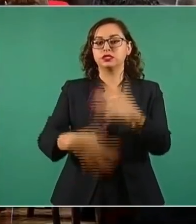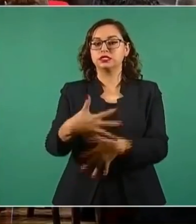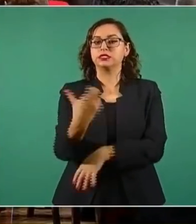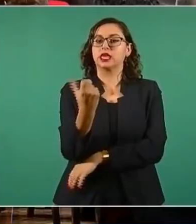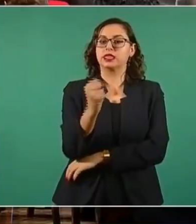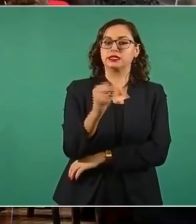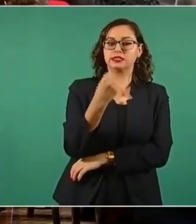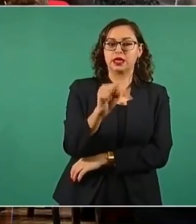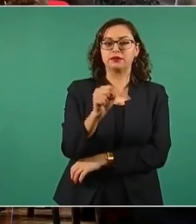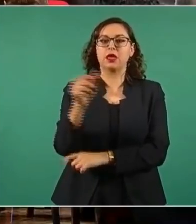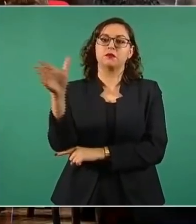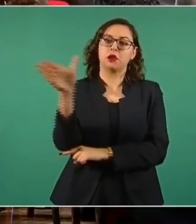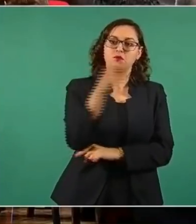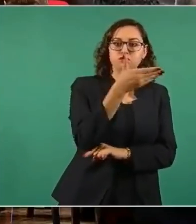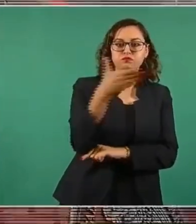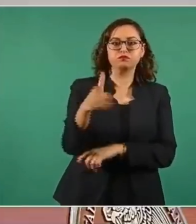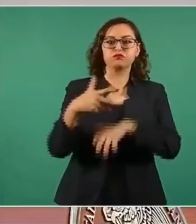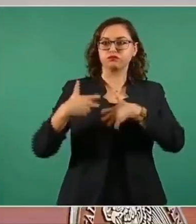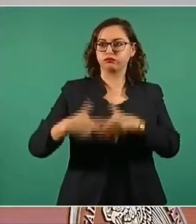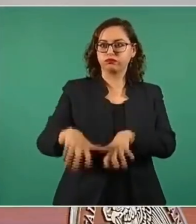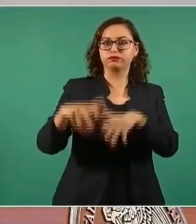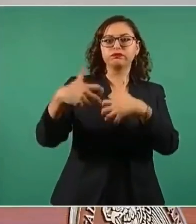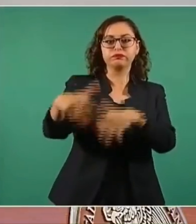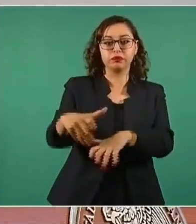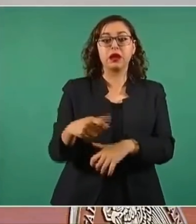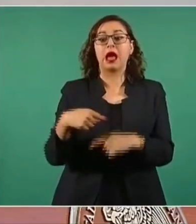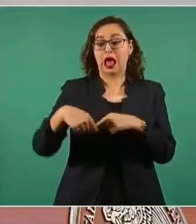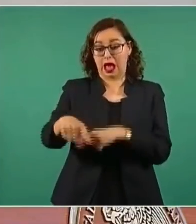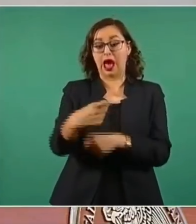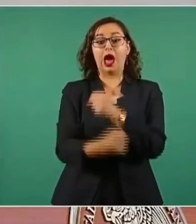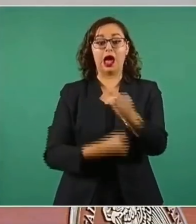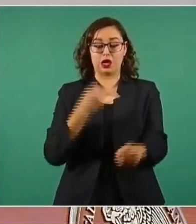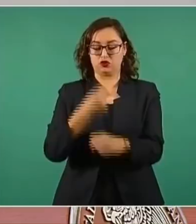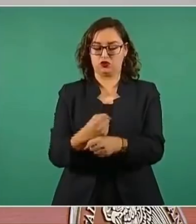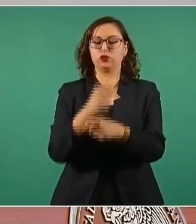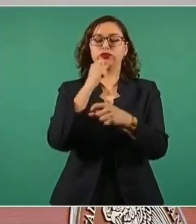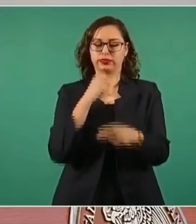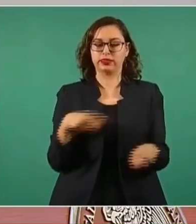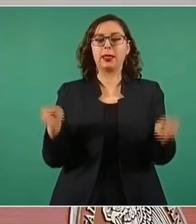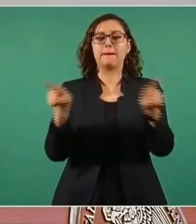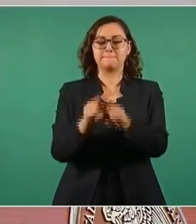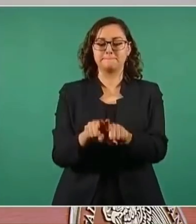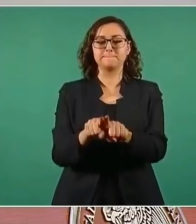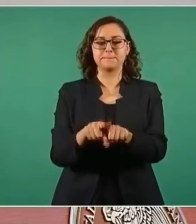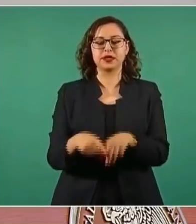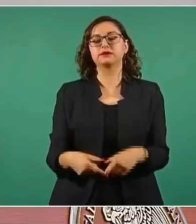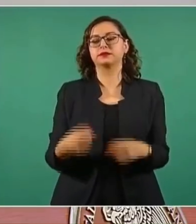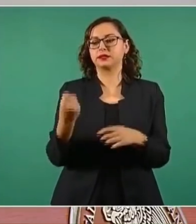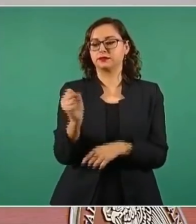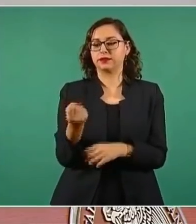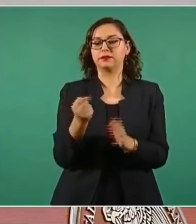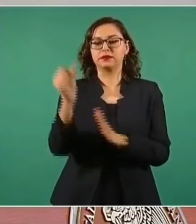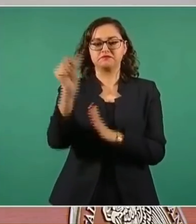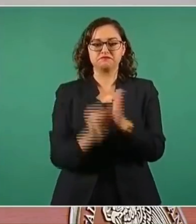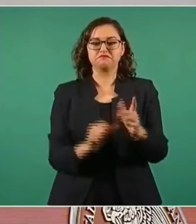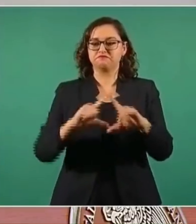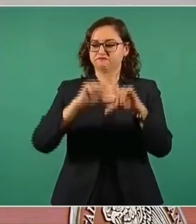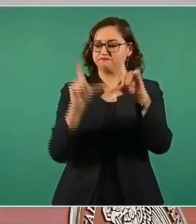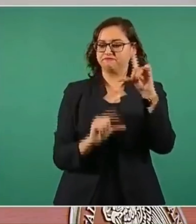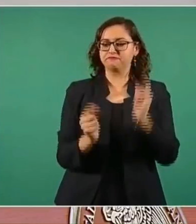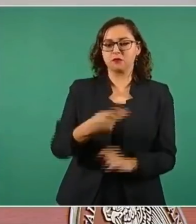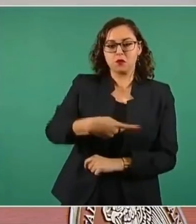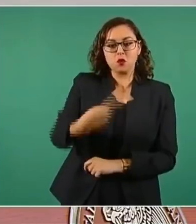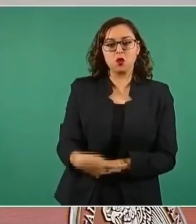se van a llevar a cabo en este mes de septiembre, mes de la patria. Así como la